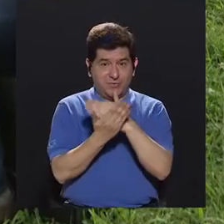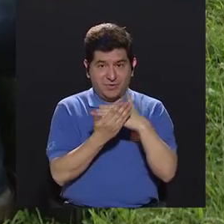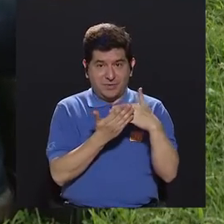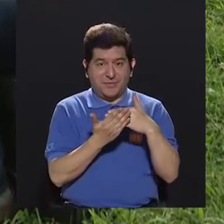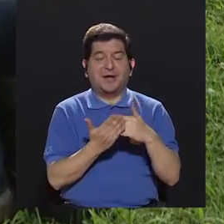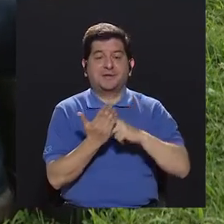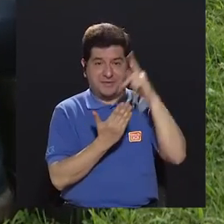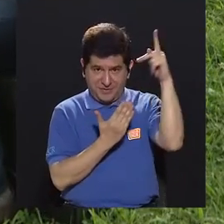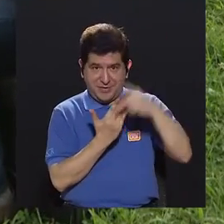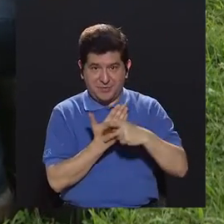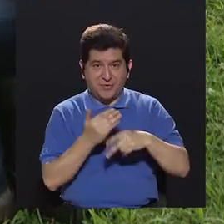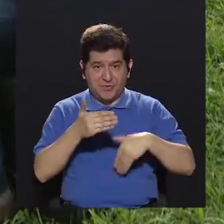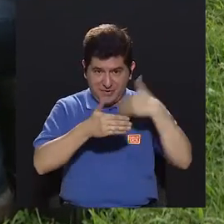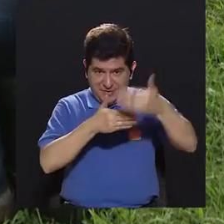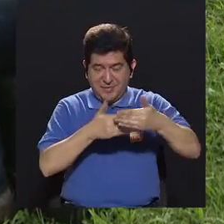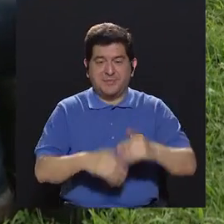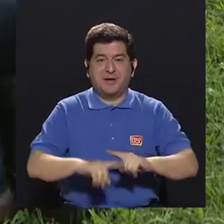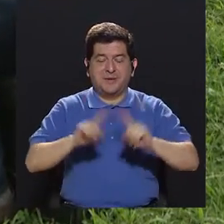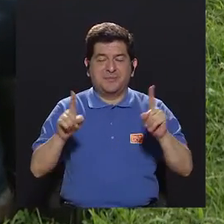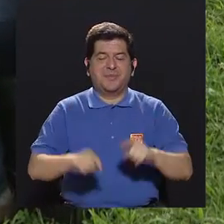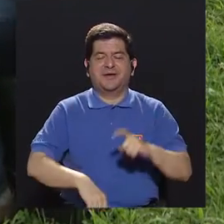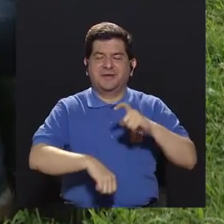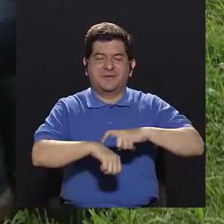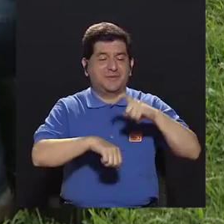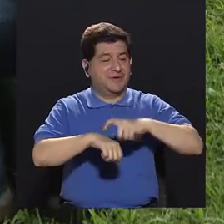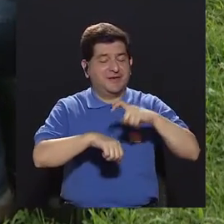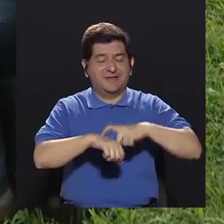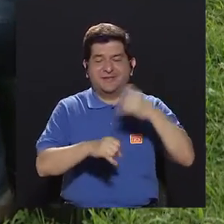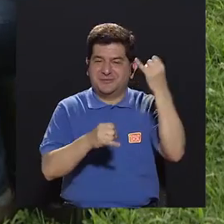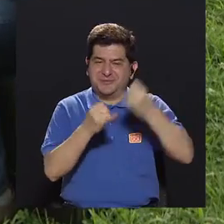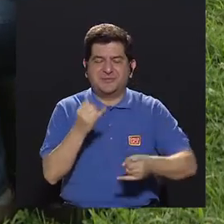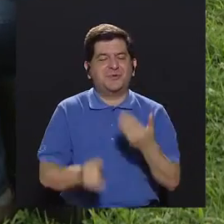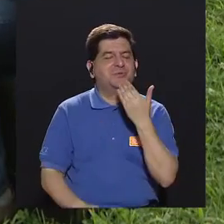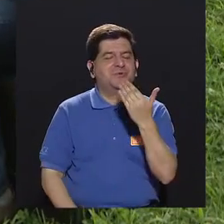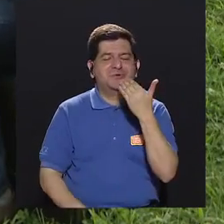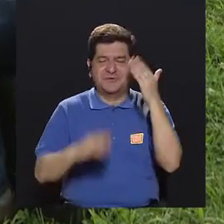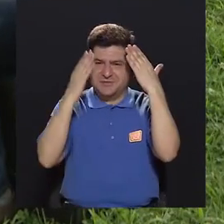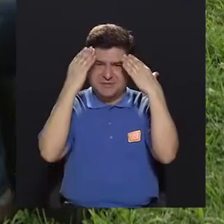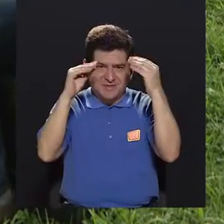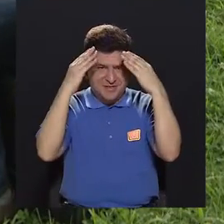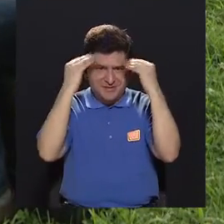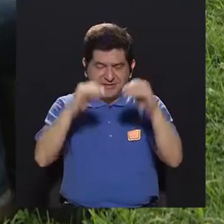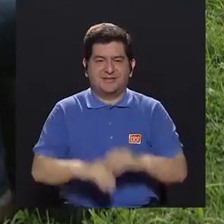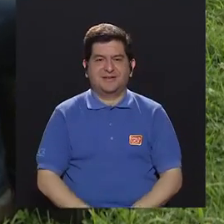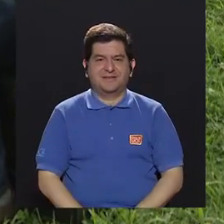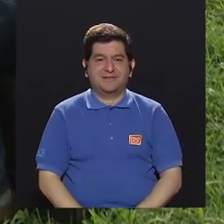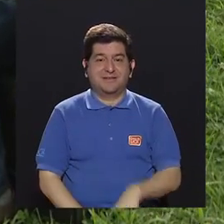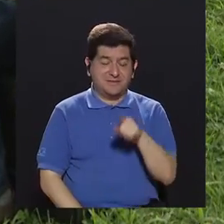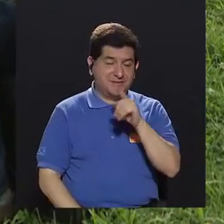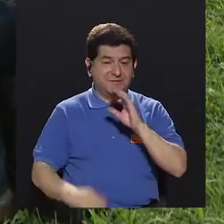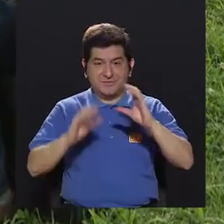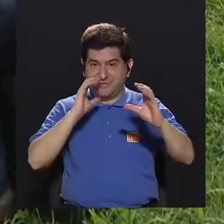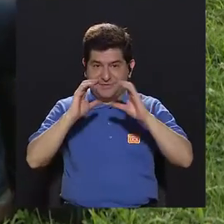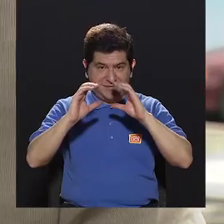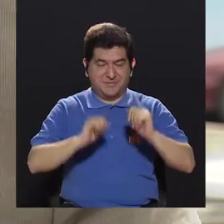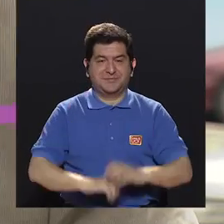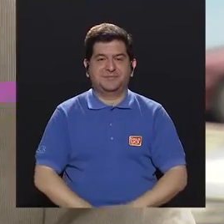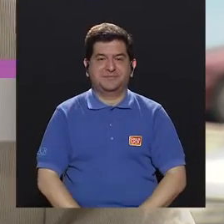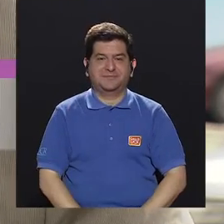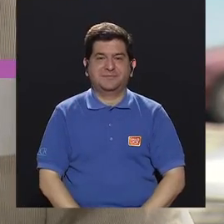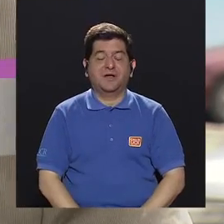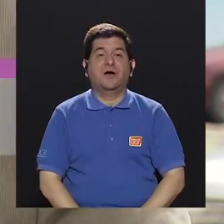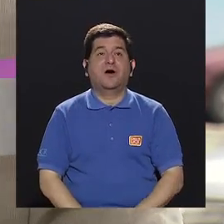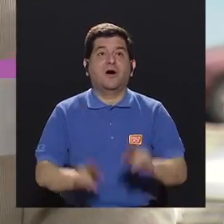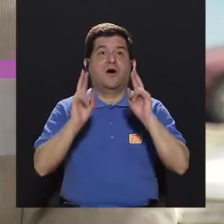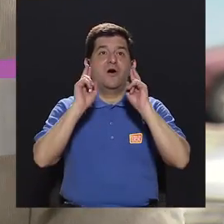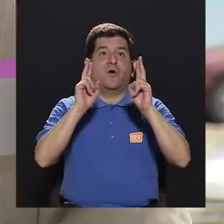pero este el tiempo nos gana de verdad que muy agradecidos por toda esta información que pudimos transmitir con ustedes y de verdad